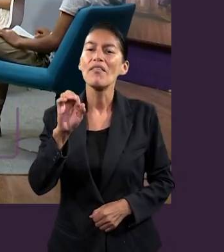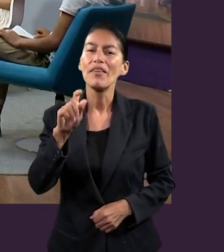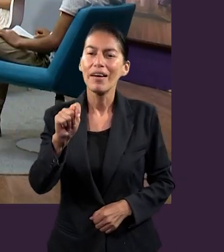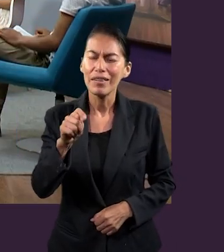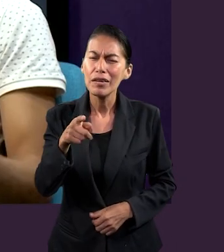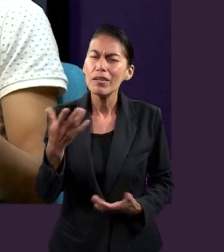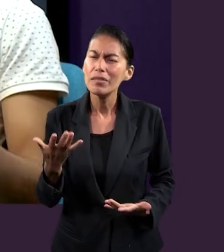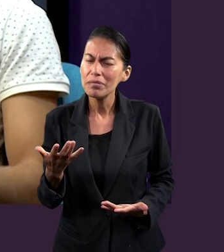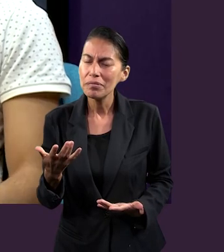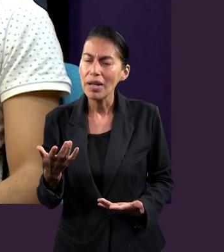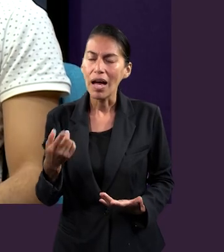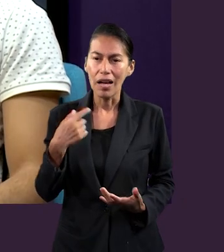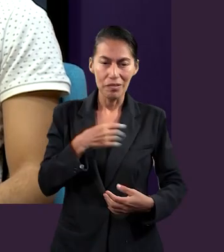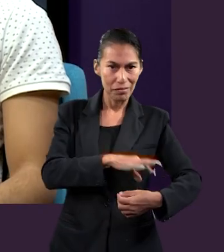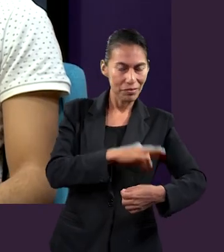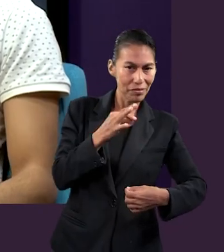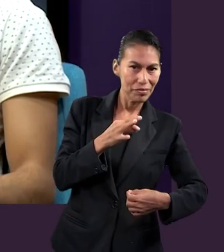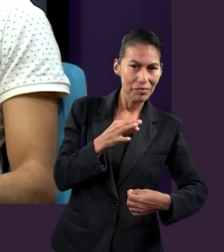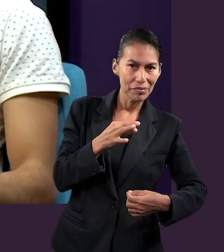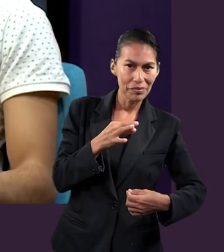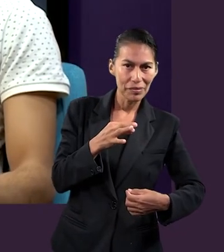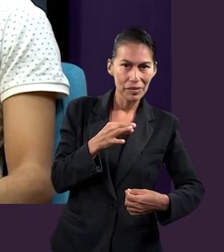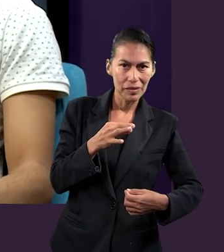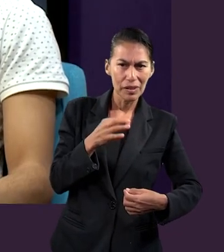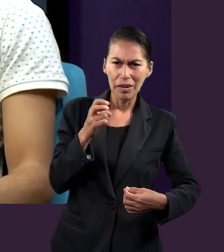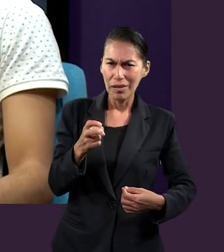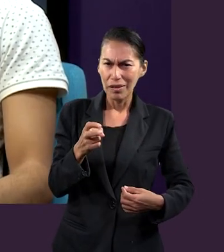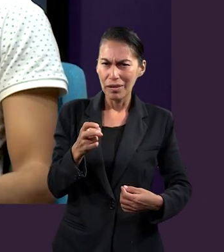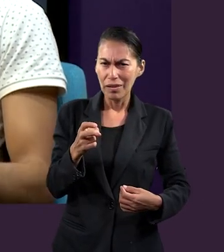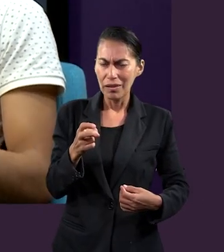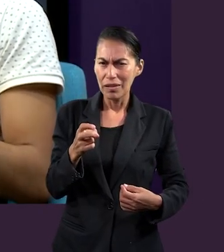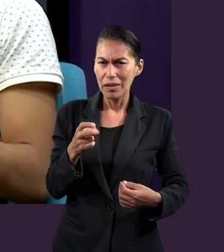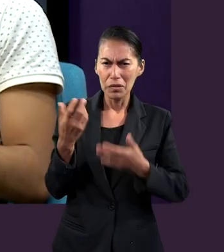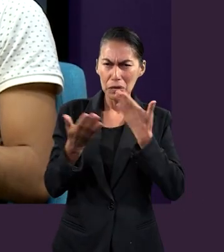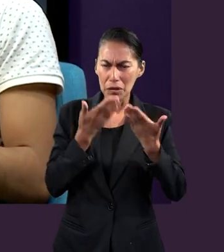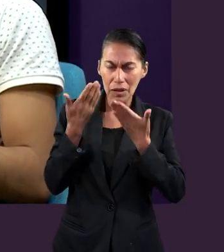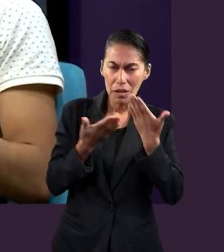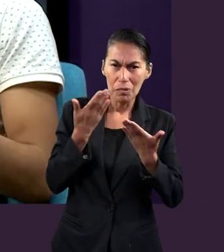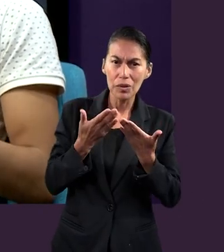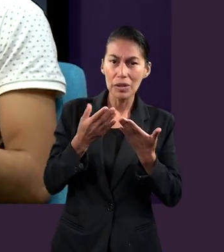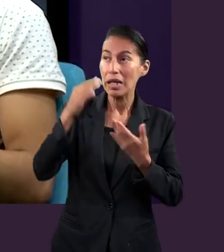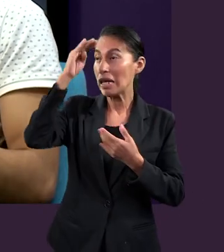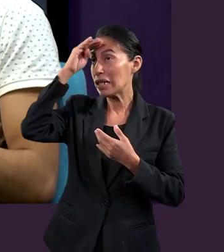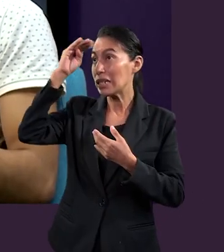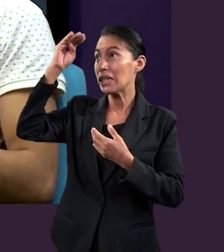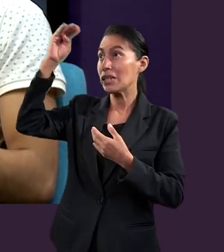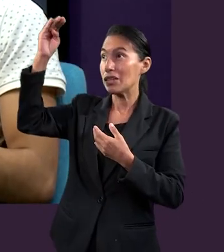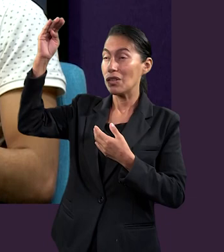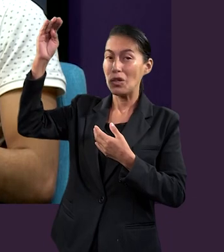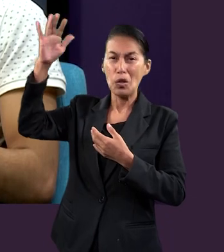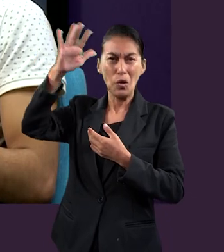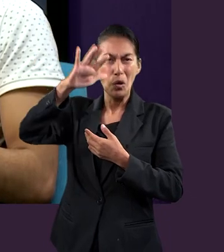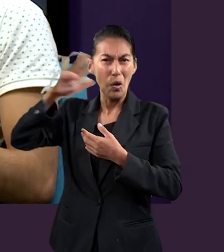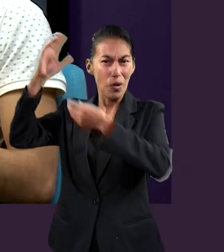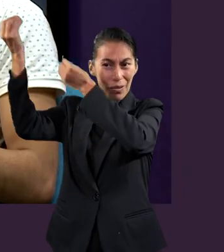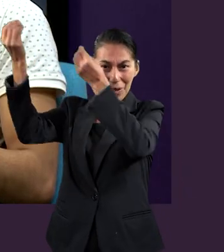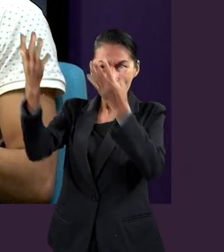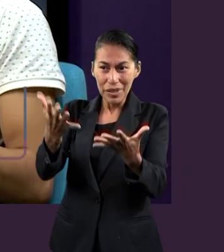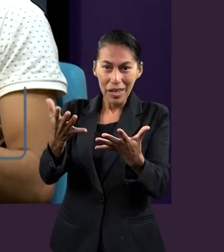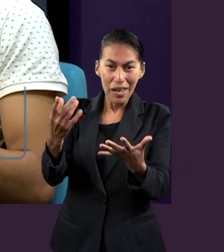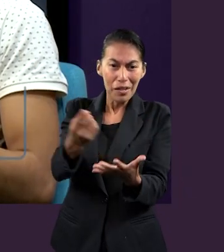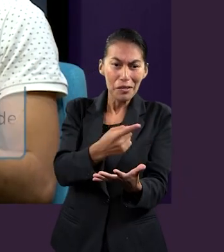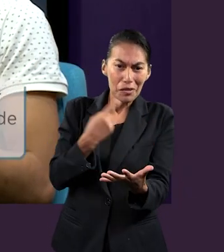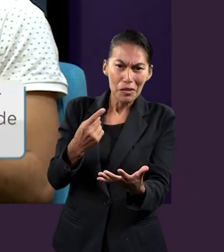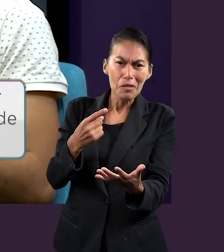estudio esta semana? Bueno, yo me quedo con eso que vimos de que el Señor ha proporcionado todo para que nosotros